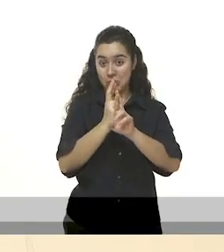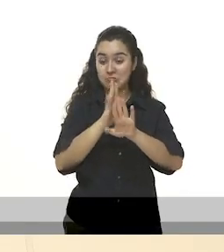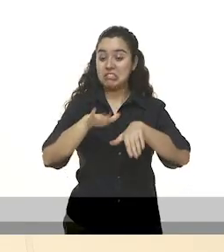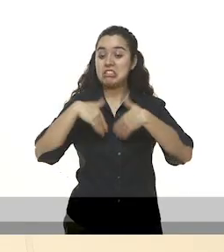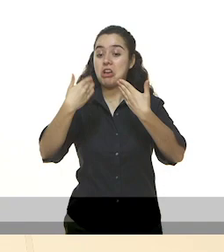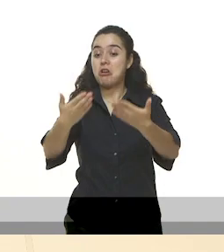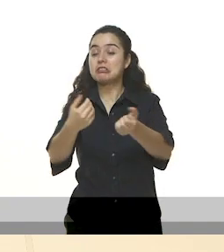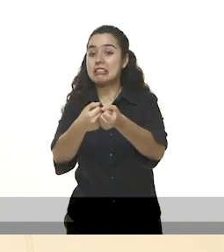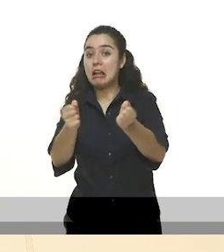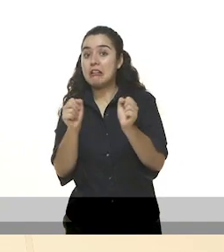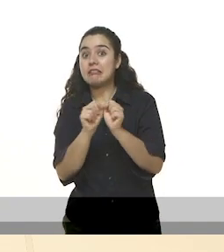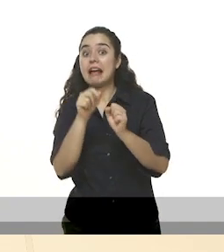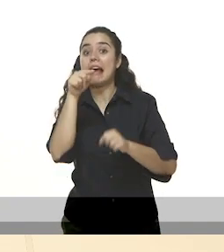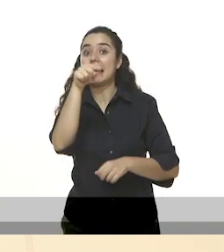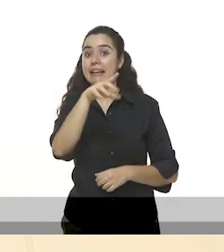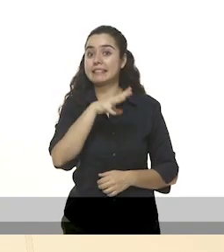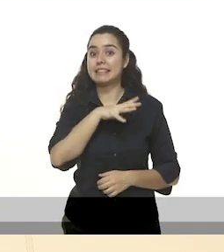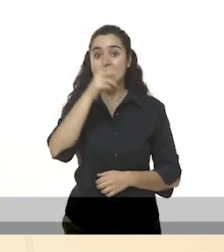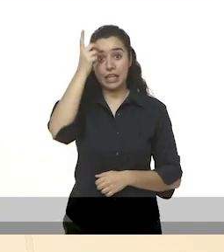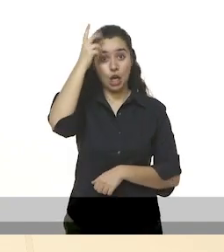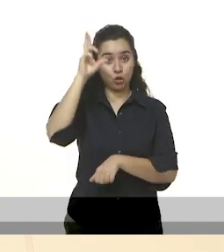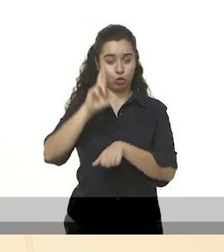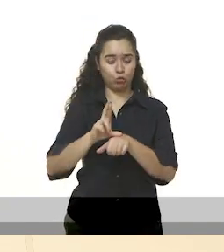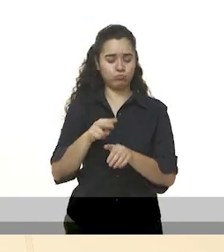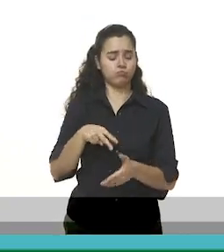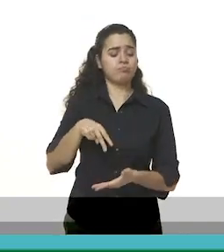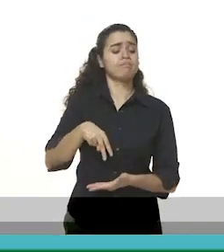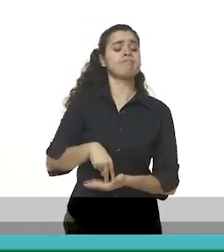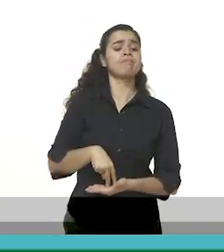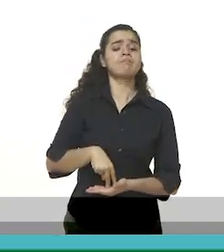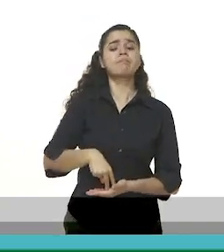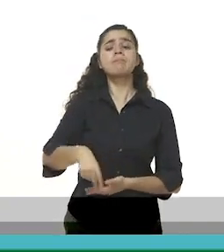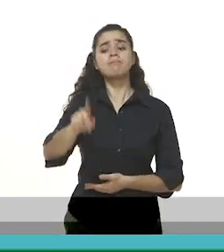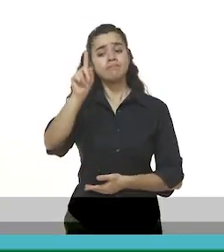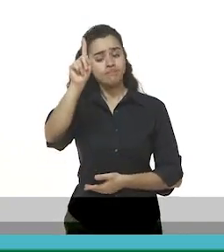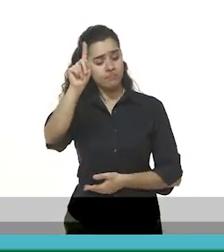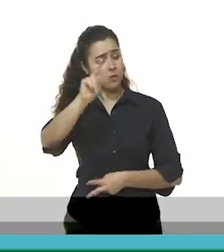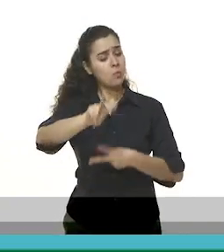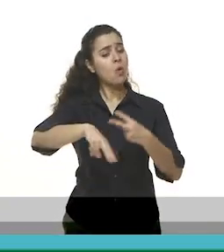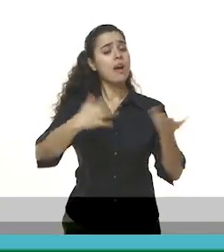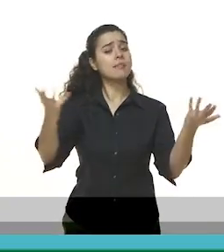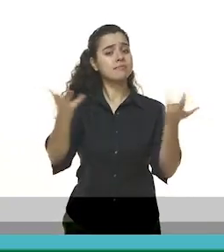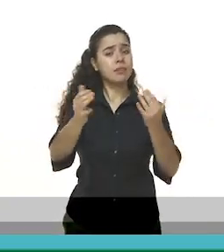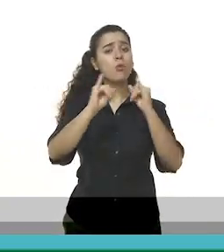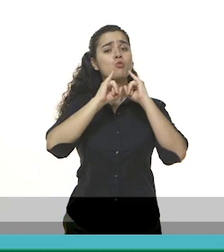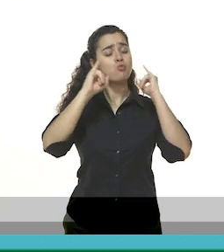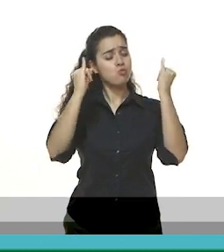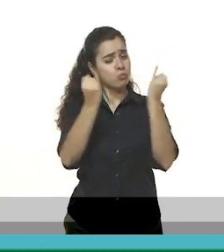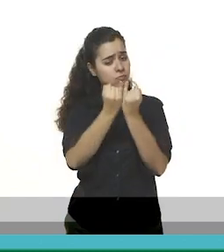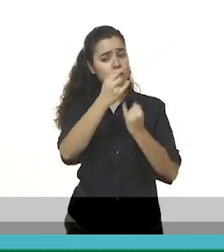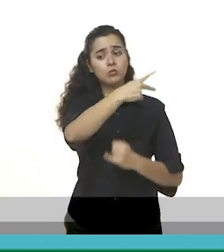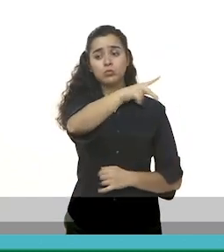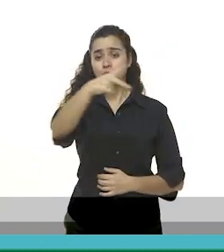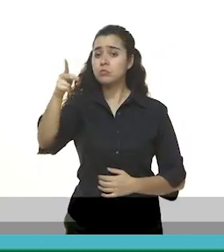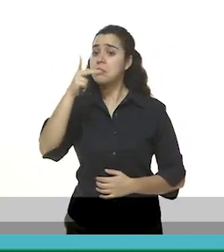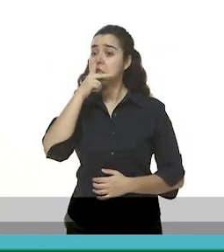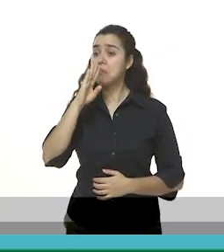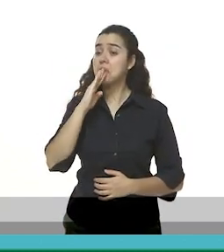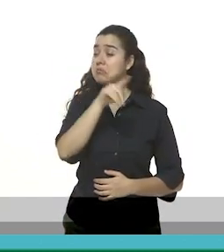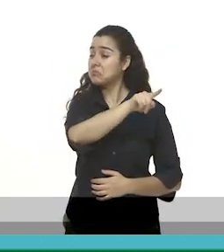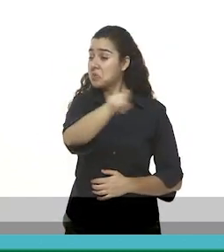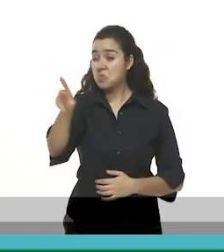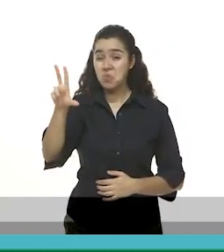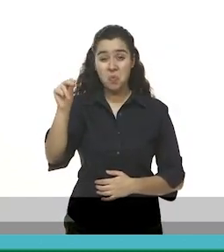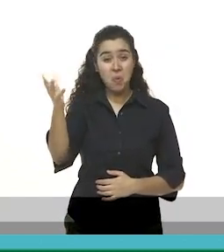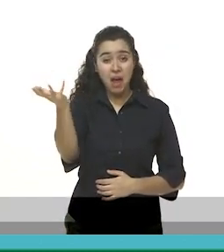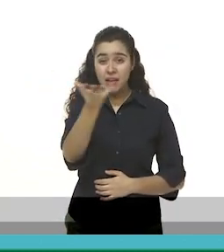los minutos, el director llegó al salón de Beto y les dijo, Se realizará una junta especial con los padres de los niños que no